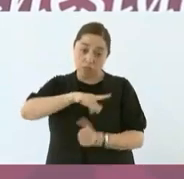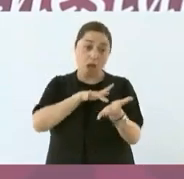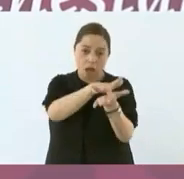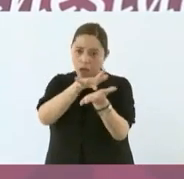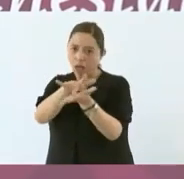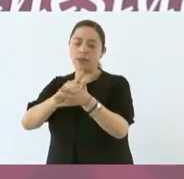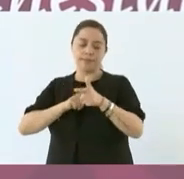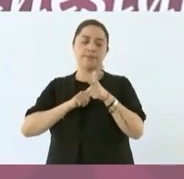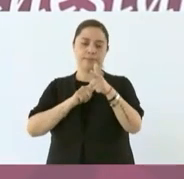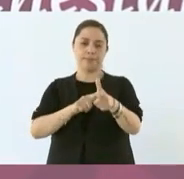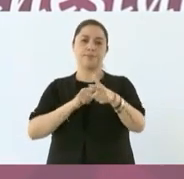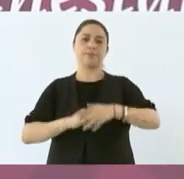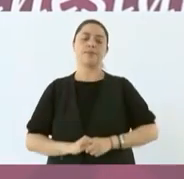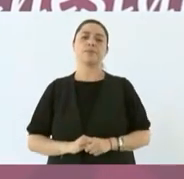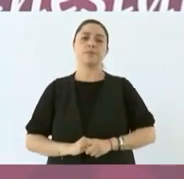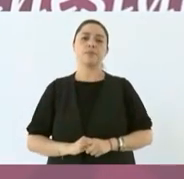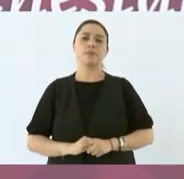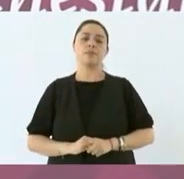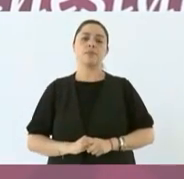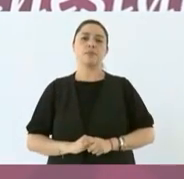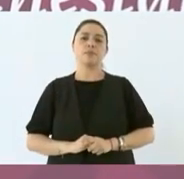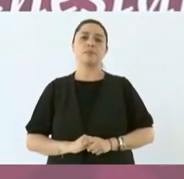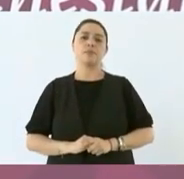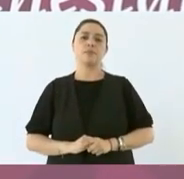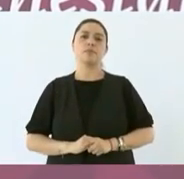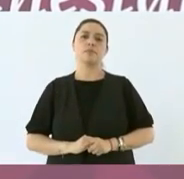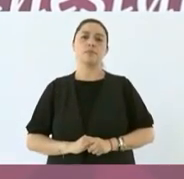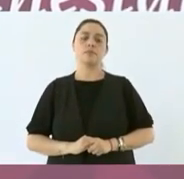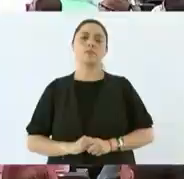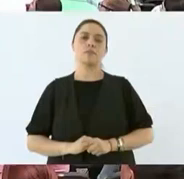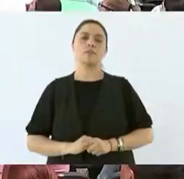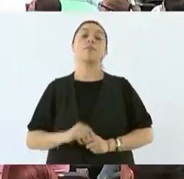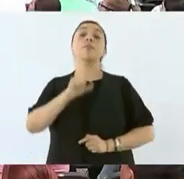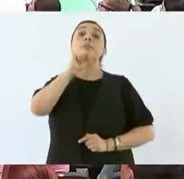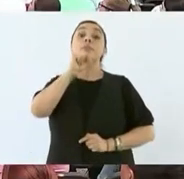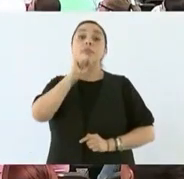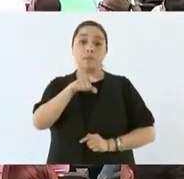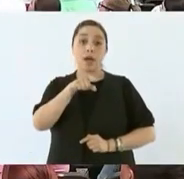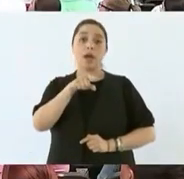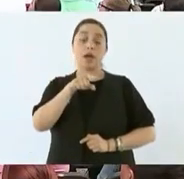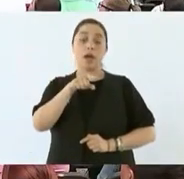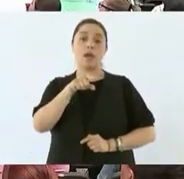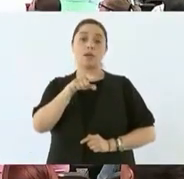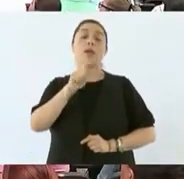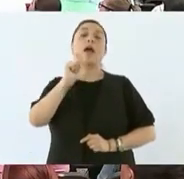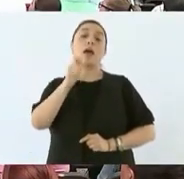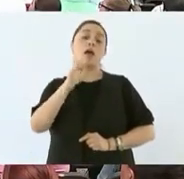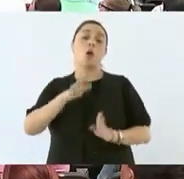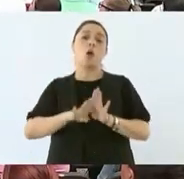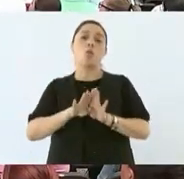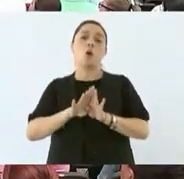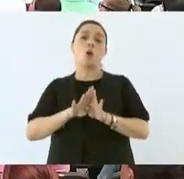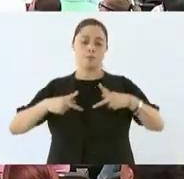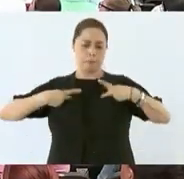También vamos a seguir apoyando con el programa de pensión a